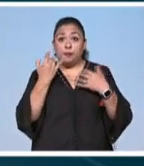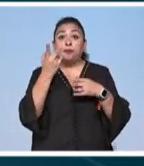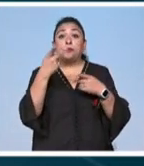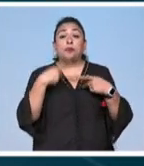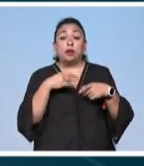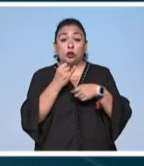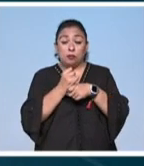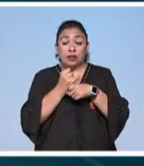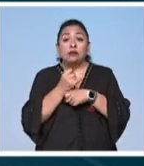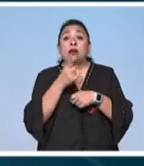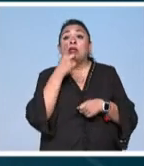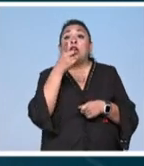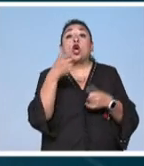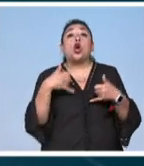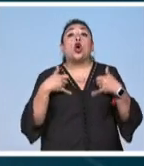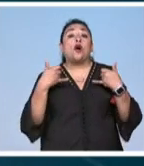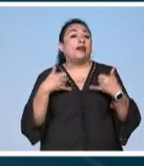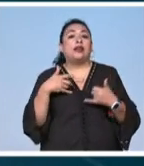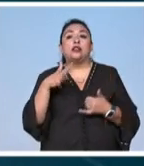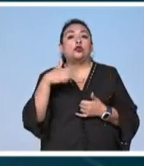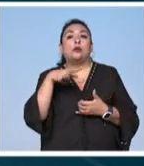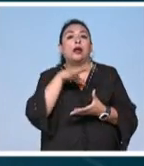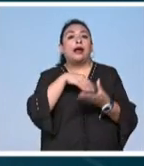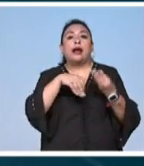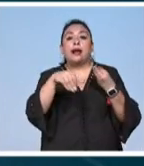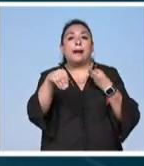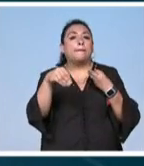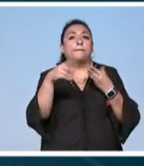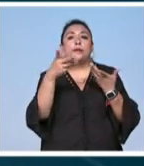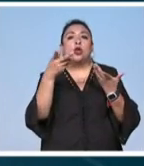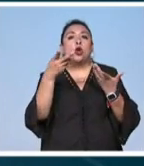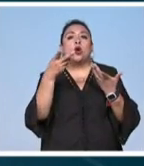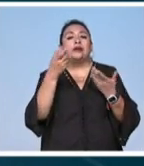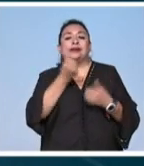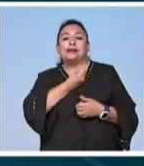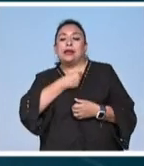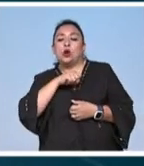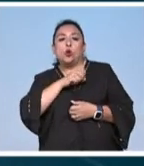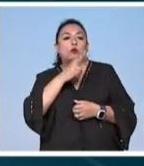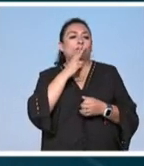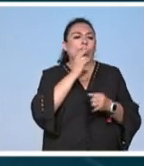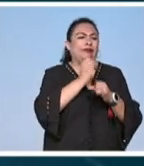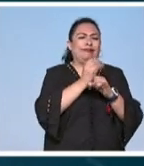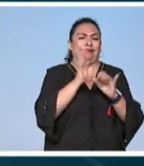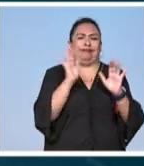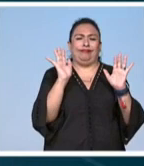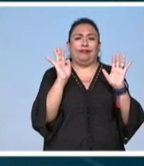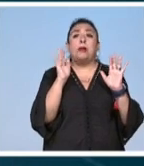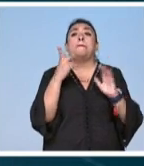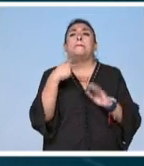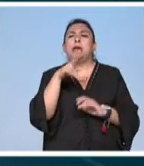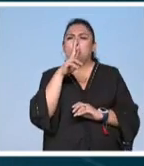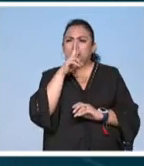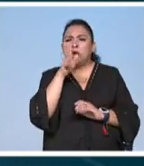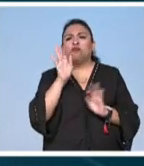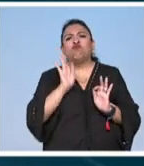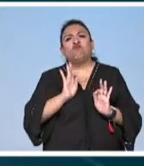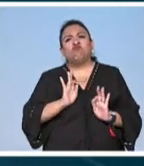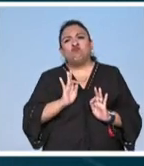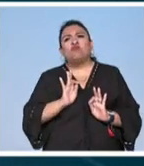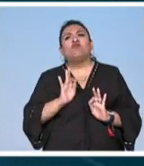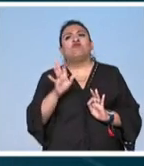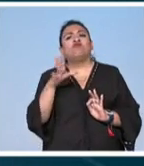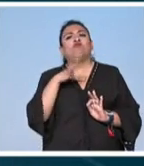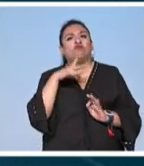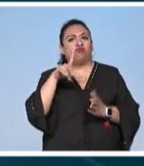investigadores mencionan que los jóvenes no buscan reemplazar el sistema sanitario por el uso de la tecnología pero que prefieren la comodidad que